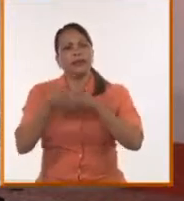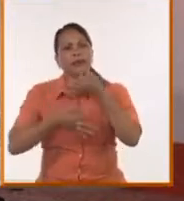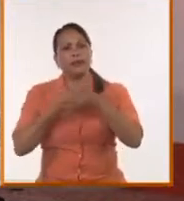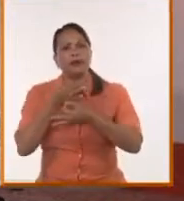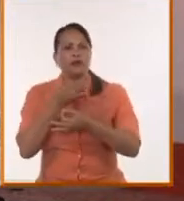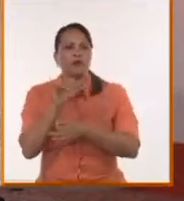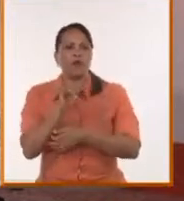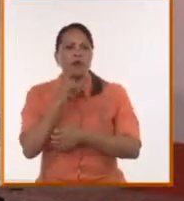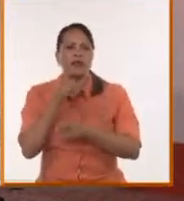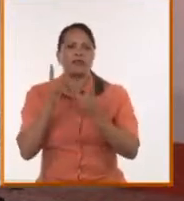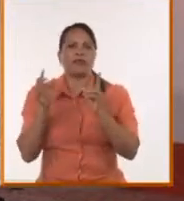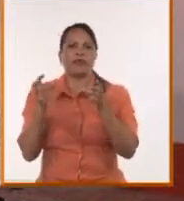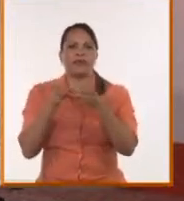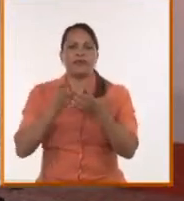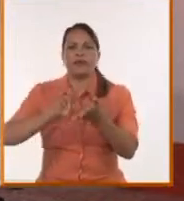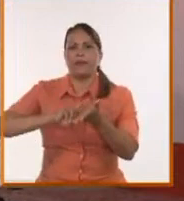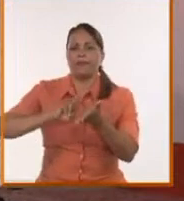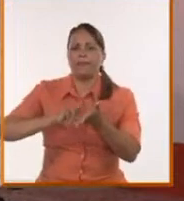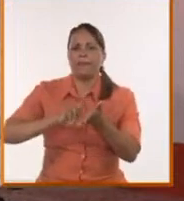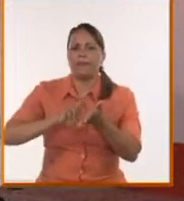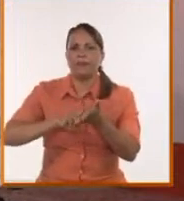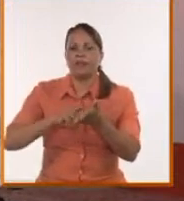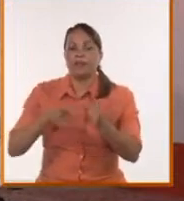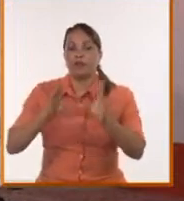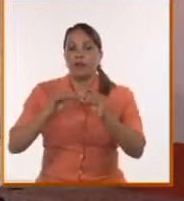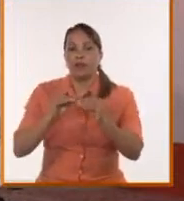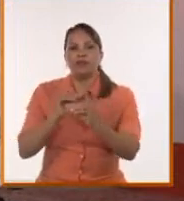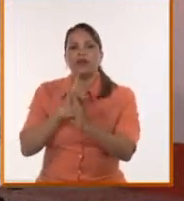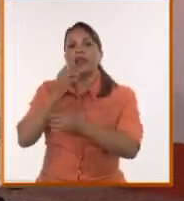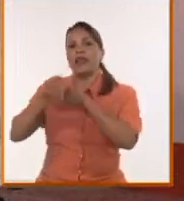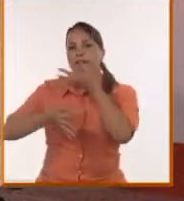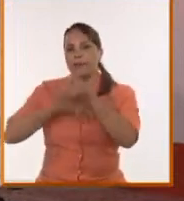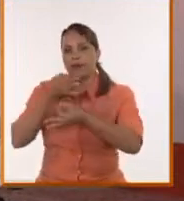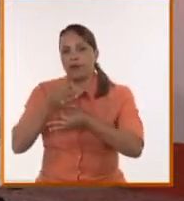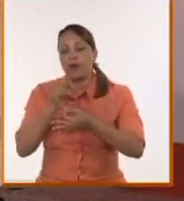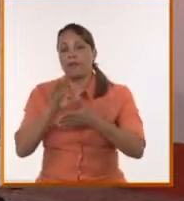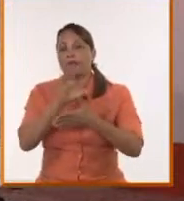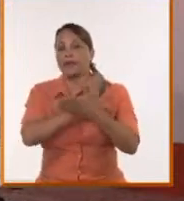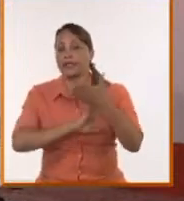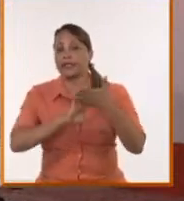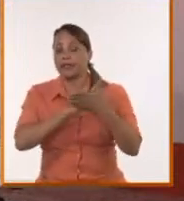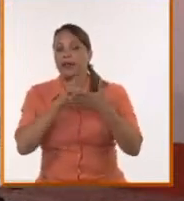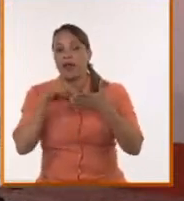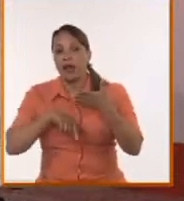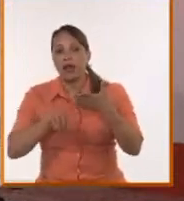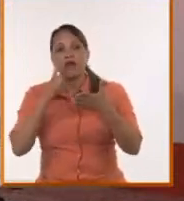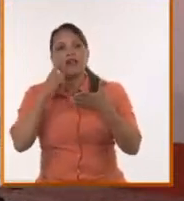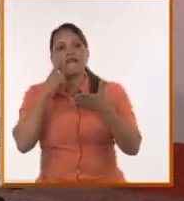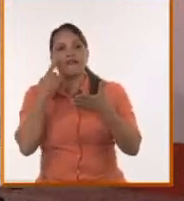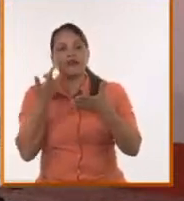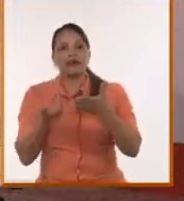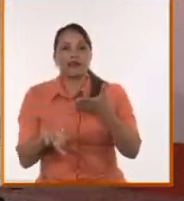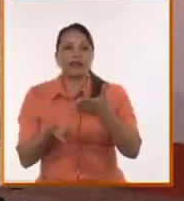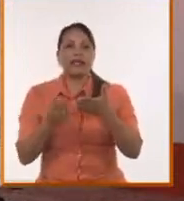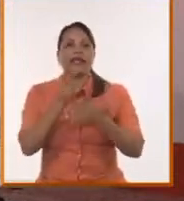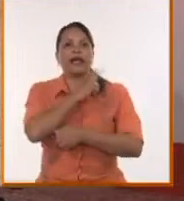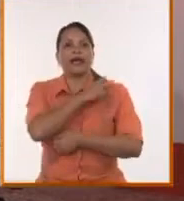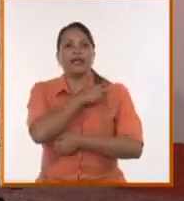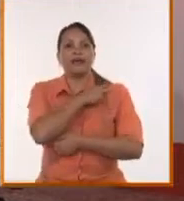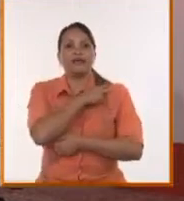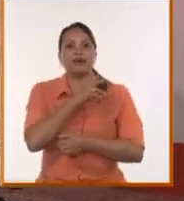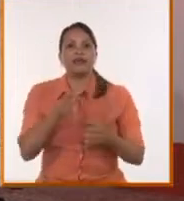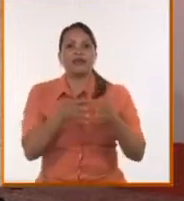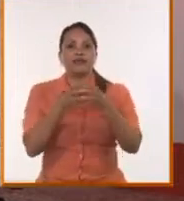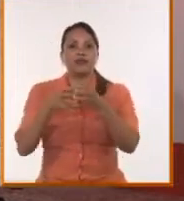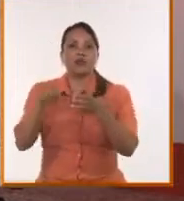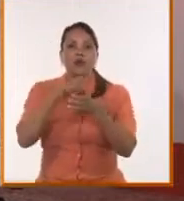reunió el martes en la noche, y América Latina entendiendo ahora, bueno, ver a la jefa del Comando Sur